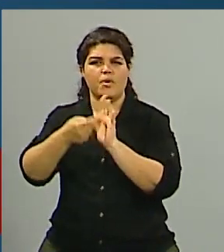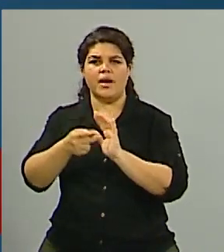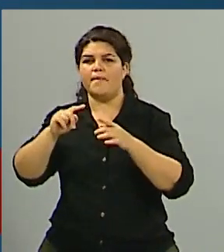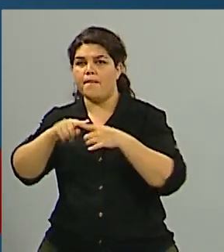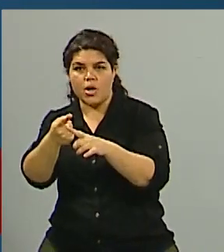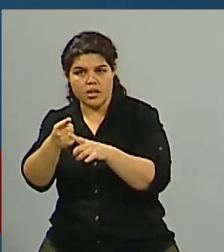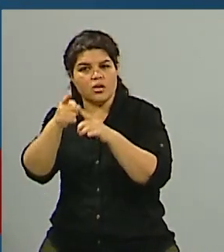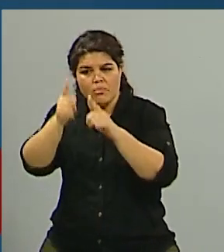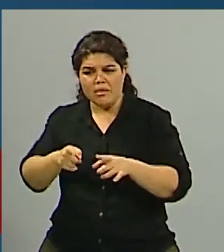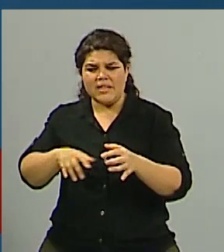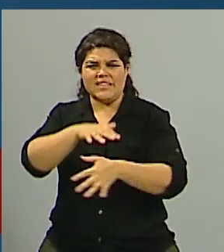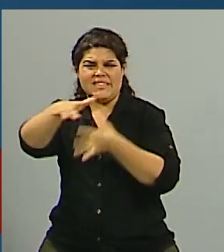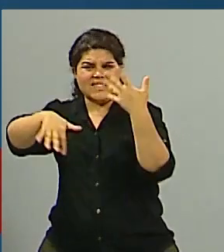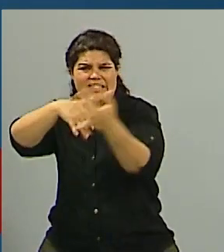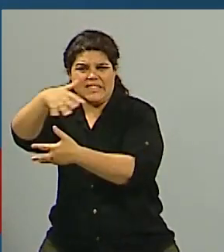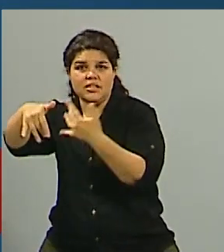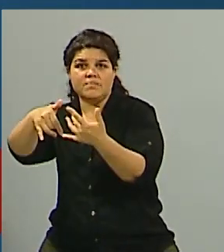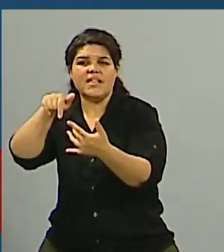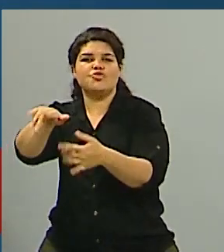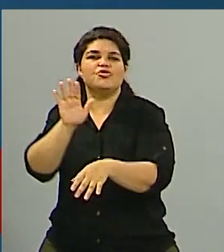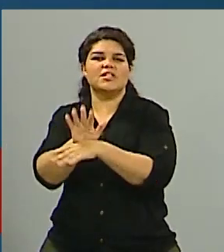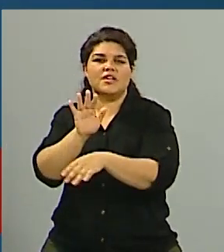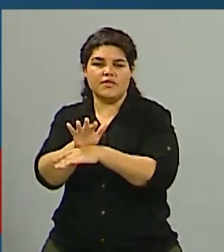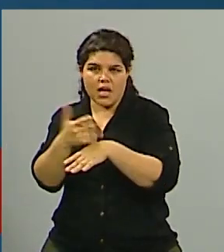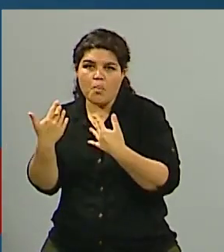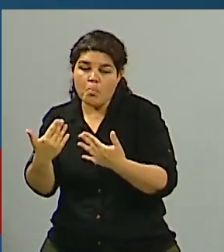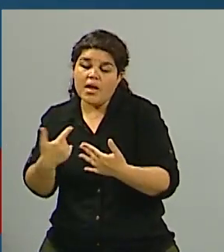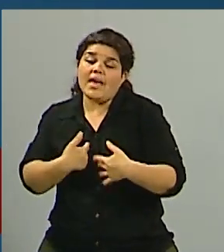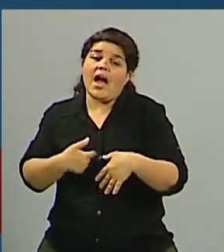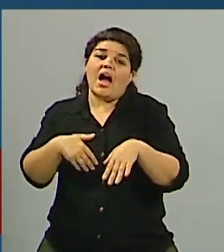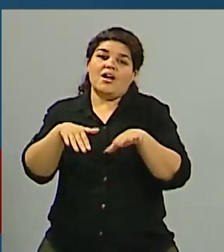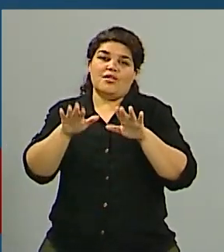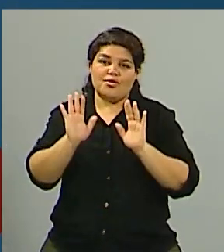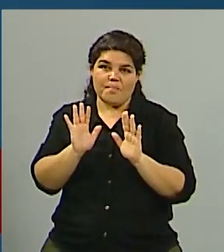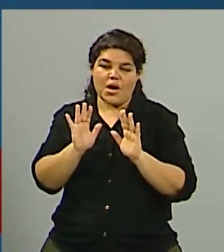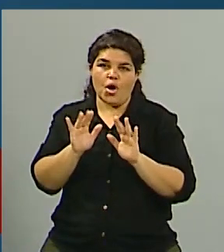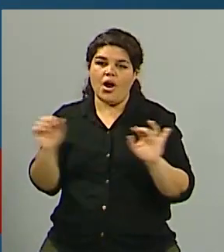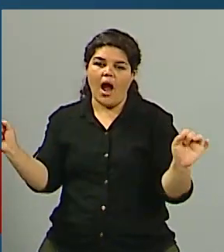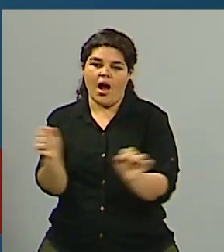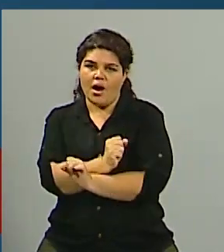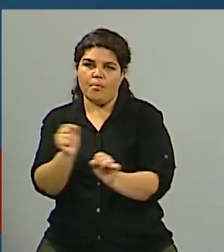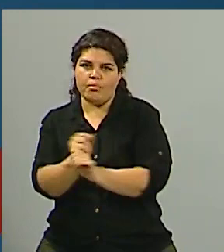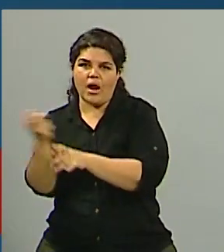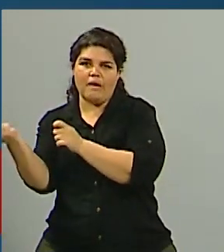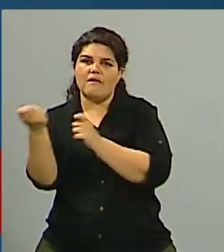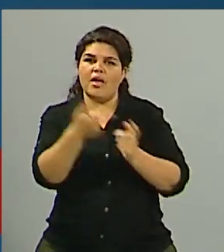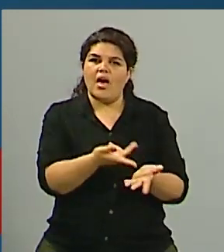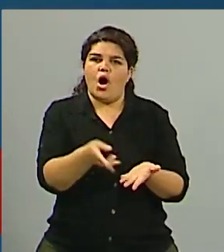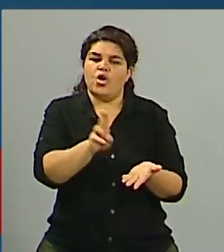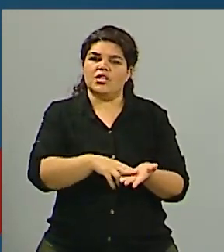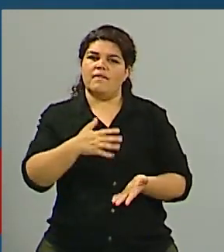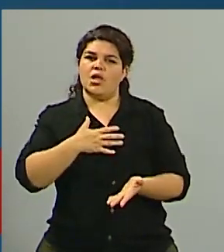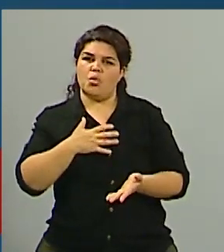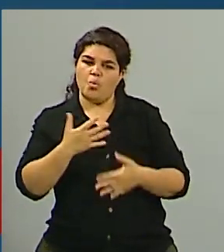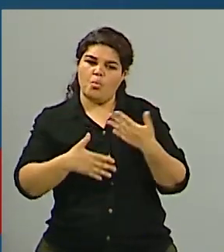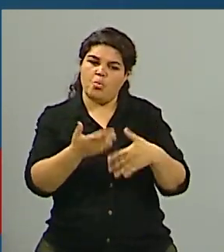también suele ser un factor de presión que confiamos que en algún momento va a habilitar la apertura